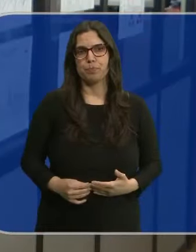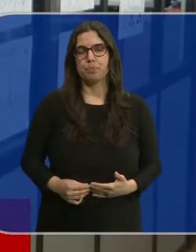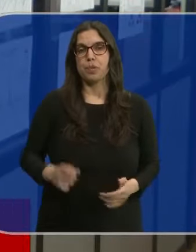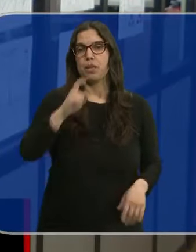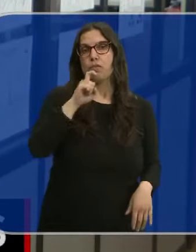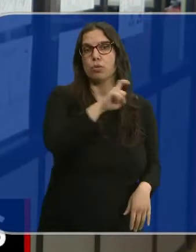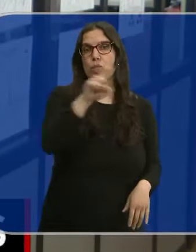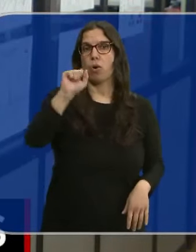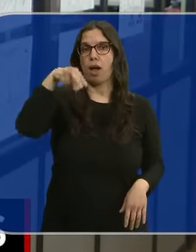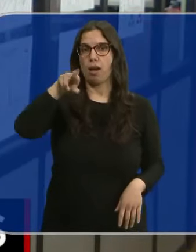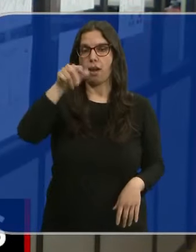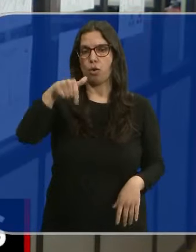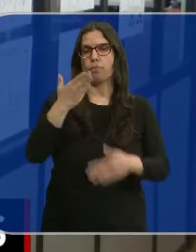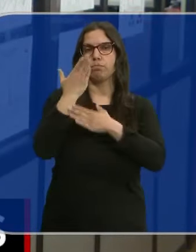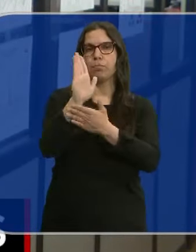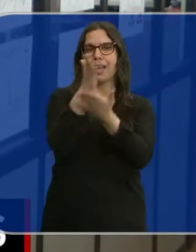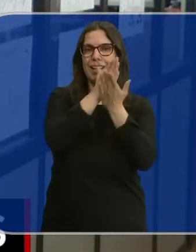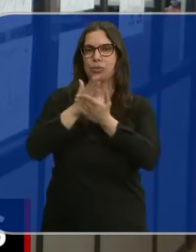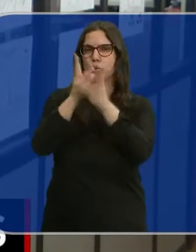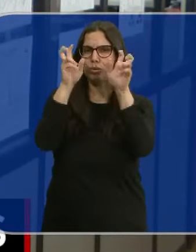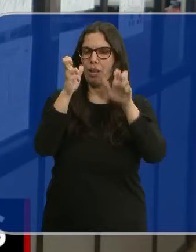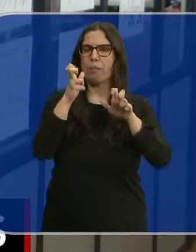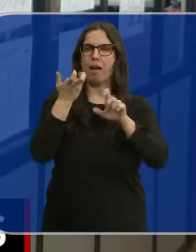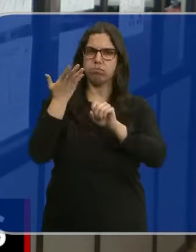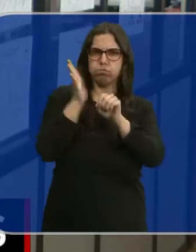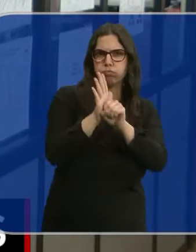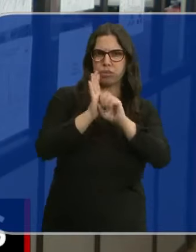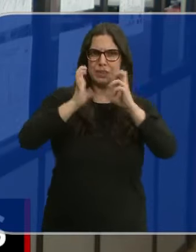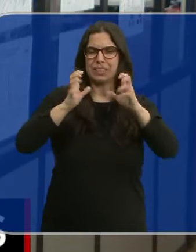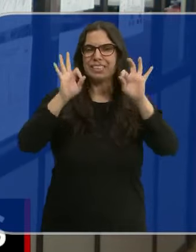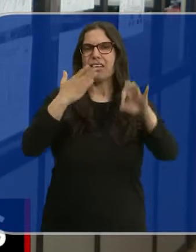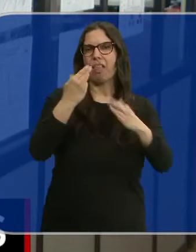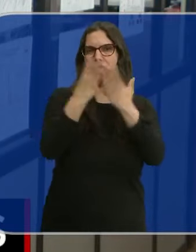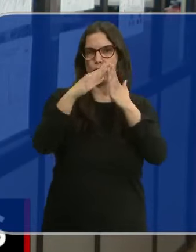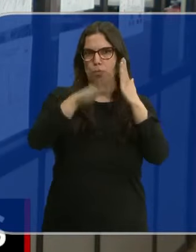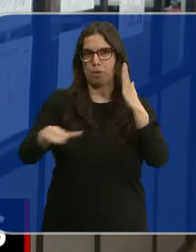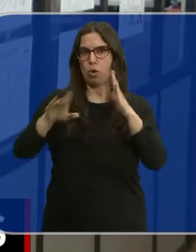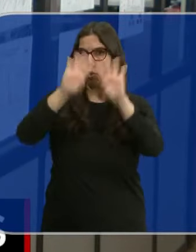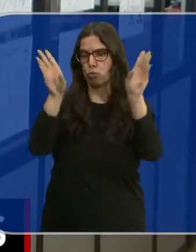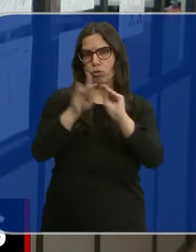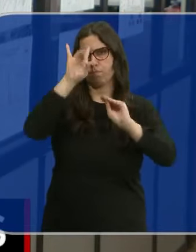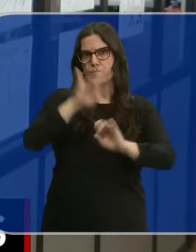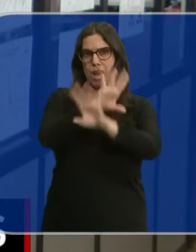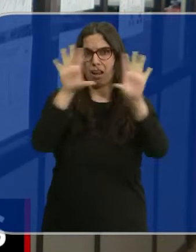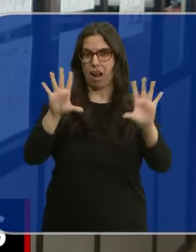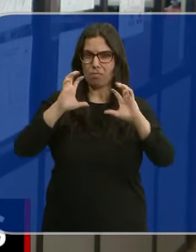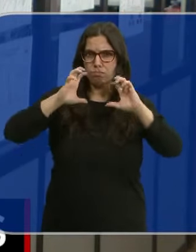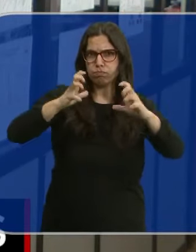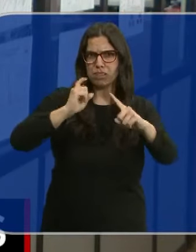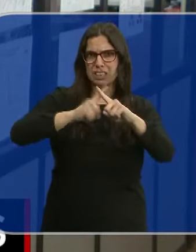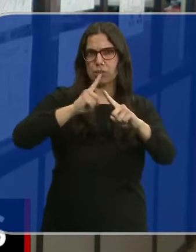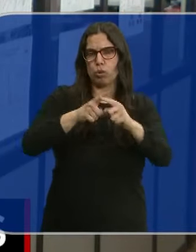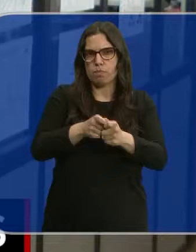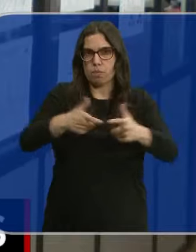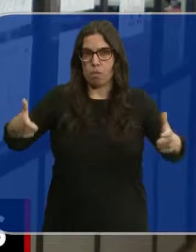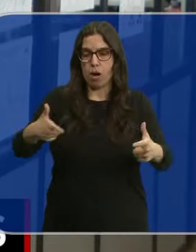La Fundación ANAR ha presentado hoy un estudio sobre agresiones sexuales en menores. La conclusión es clara. Las agresiones aumentan y